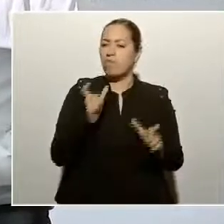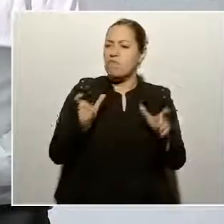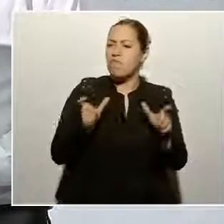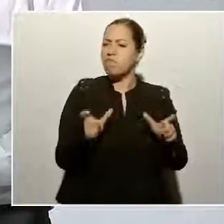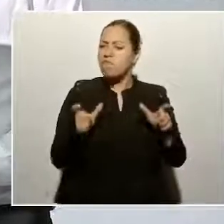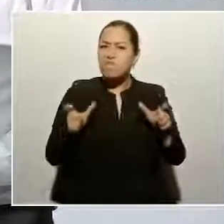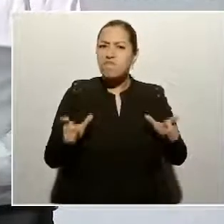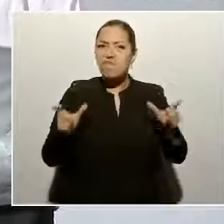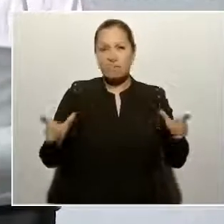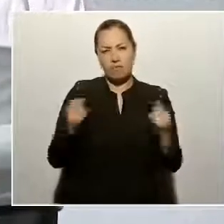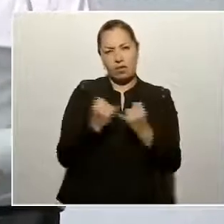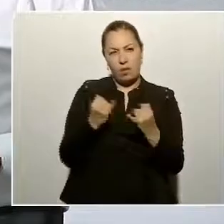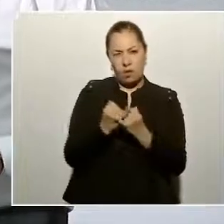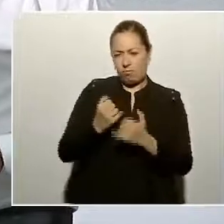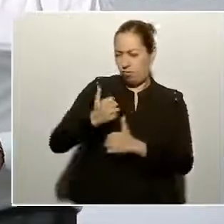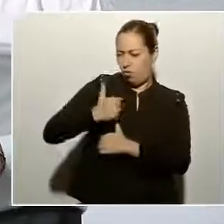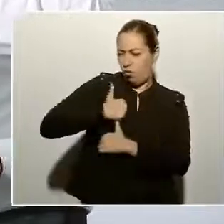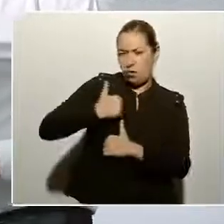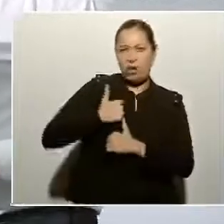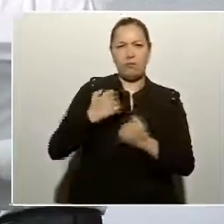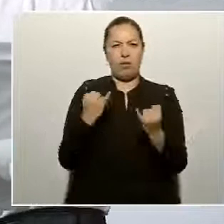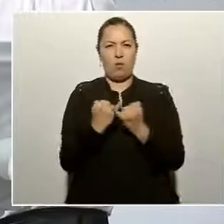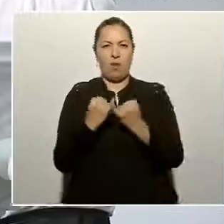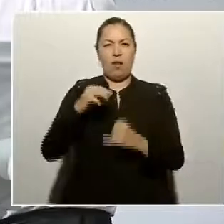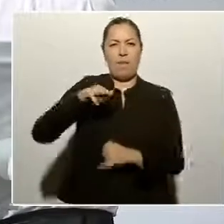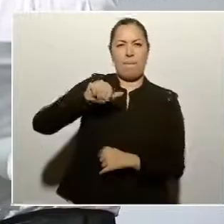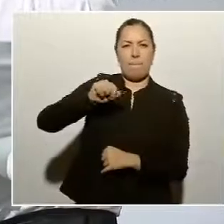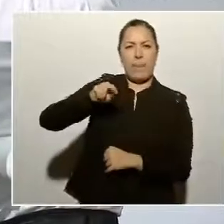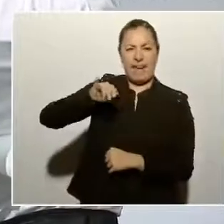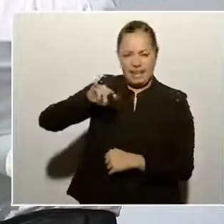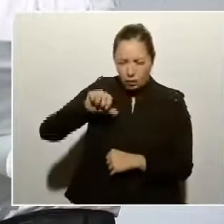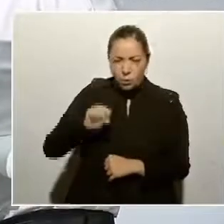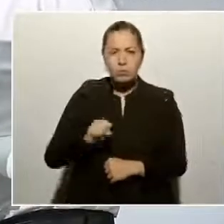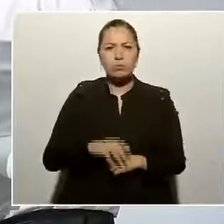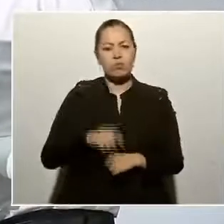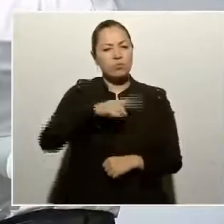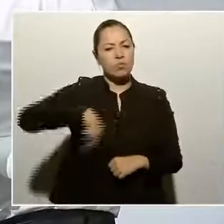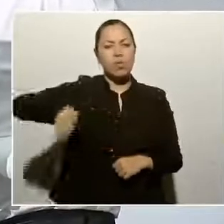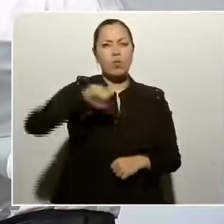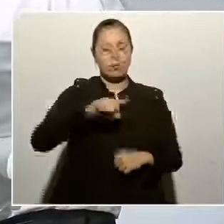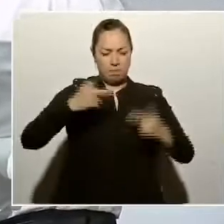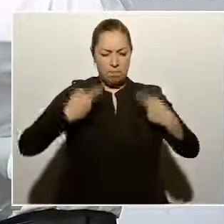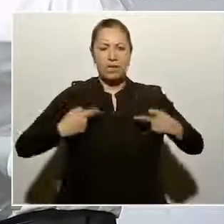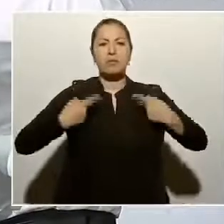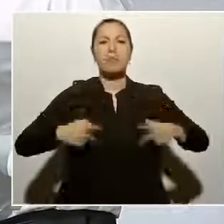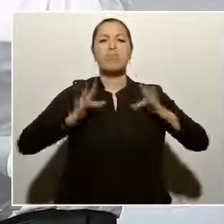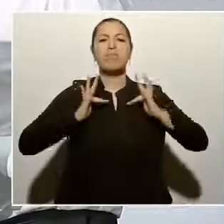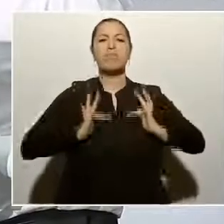con marinos, con soldados, la seguridad de los ciudadanos.